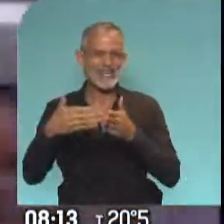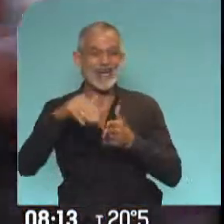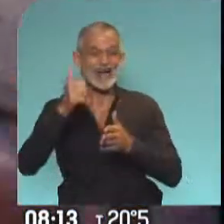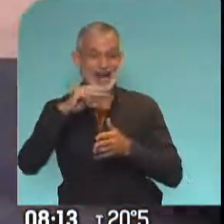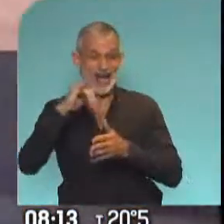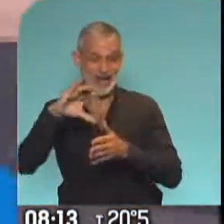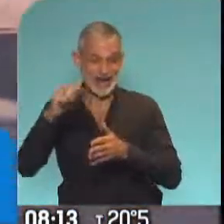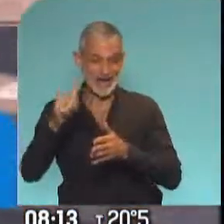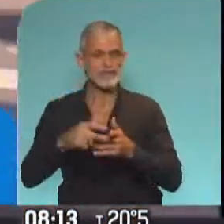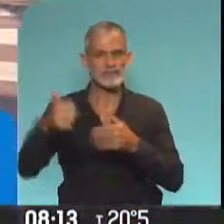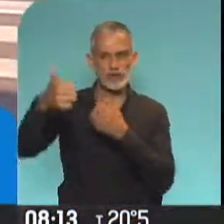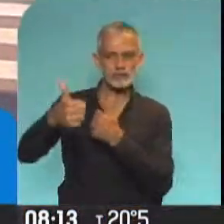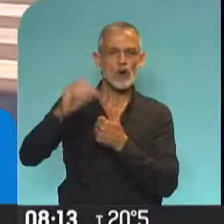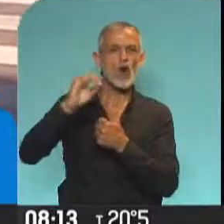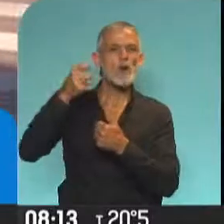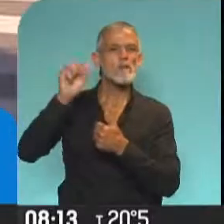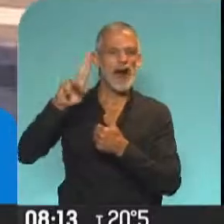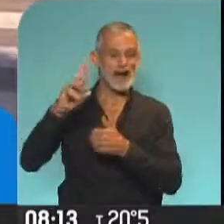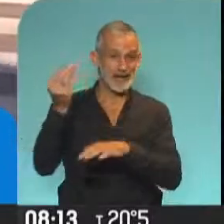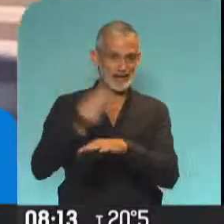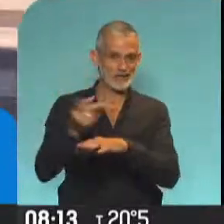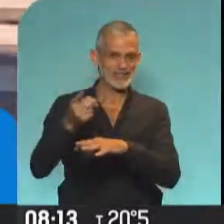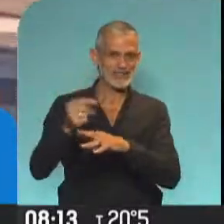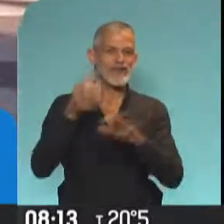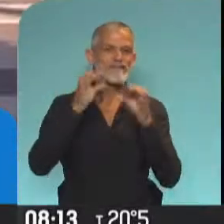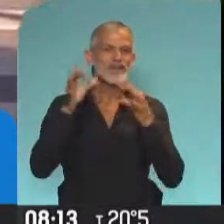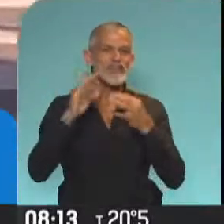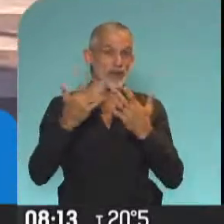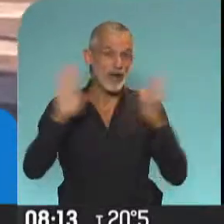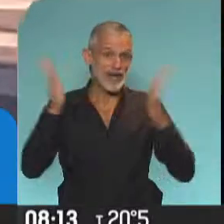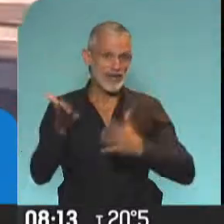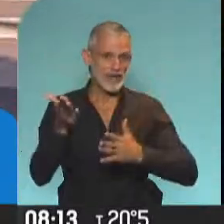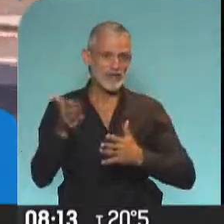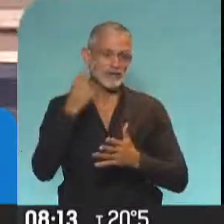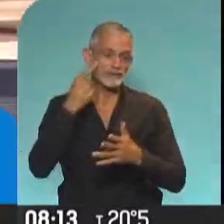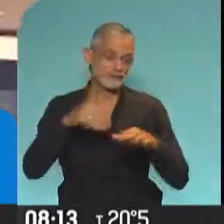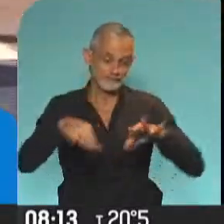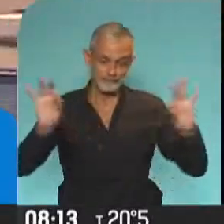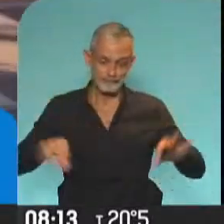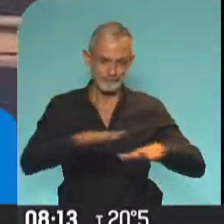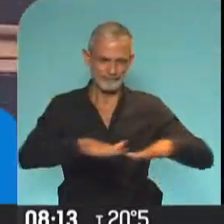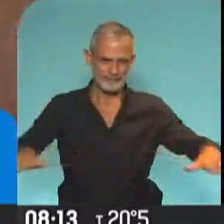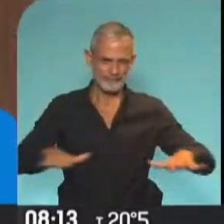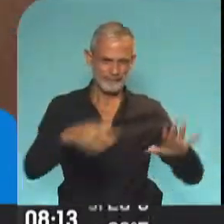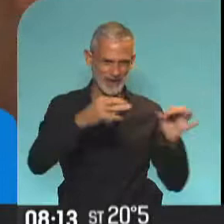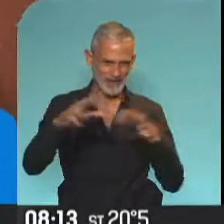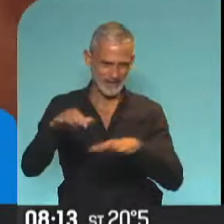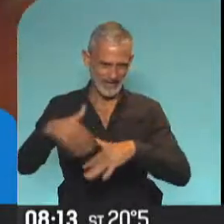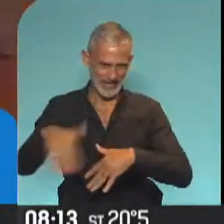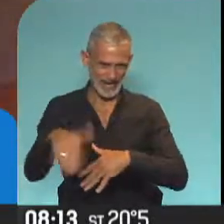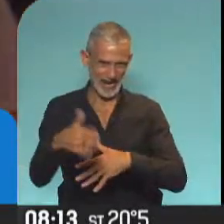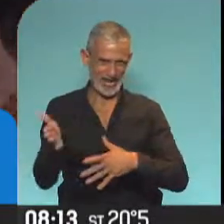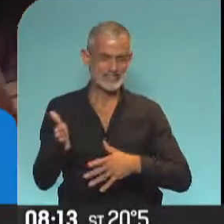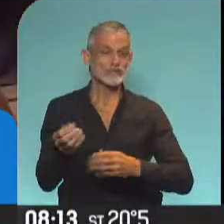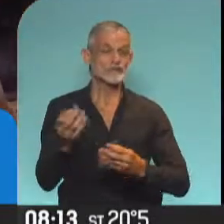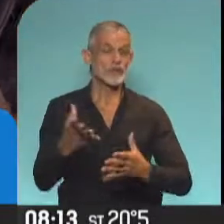Alejandra, aquí estamos con Omar Guaraz, el representante de los Vendedores Libres, de los conocidos popularmente como los Manteros. Vamos a preguntarle, buen día Omar, ¿cómo le